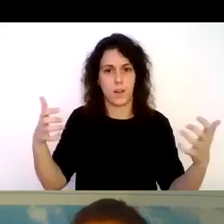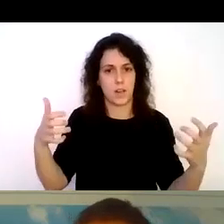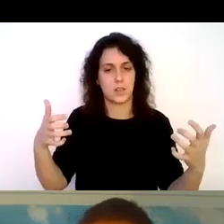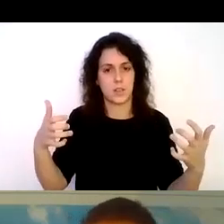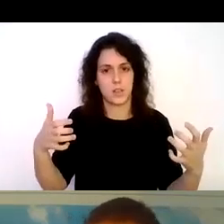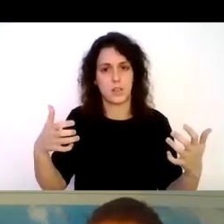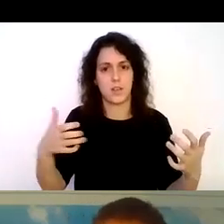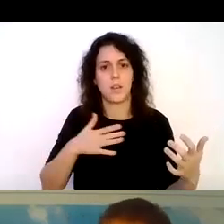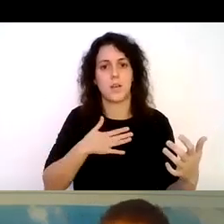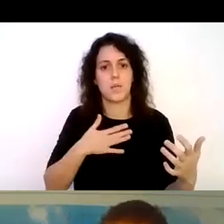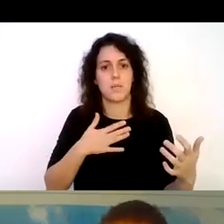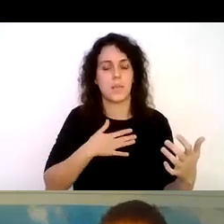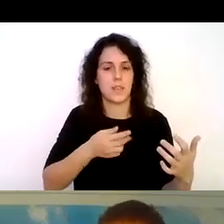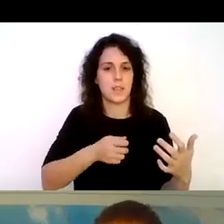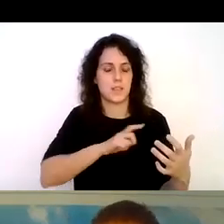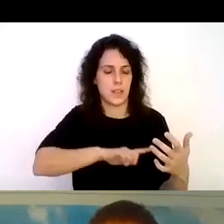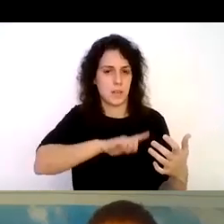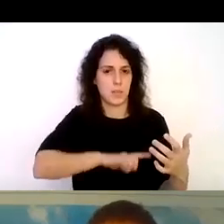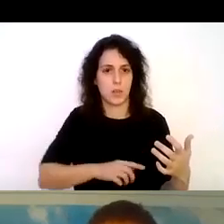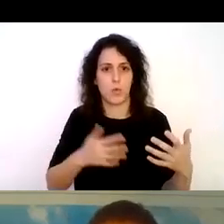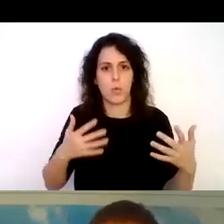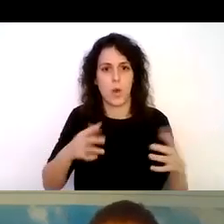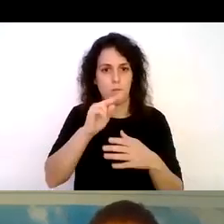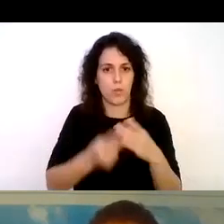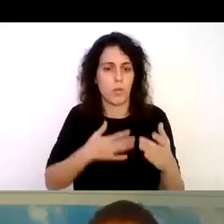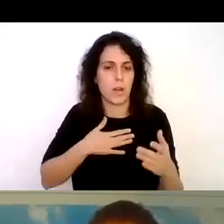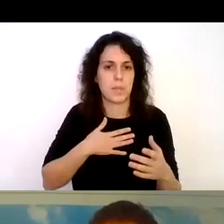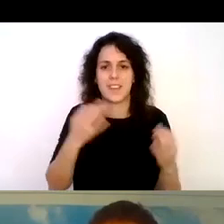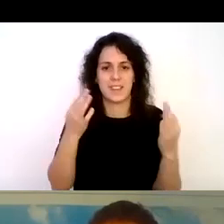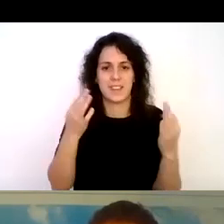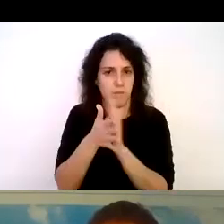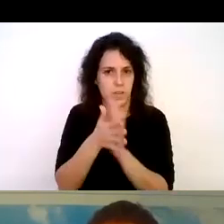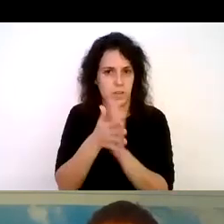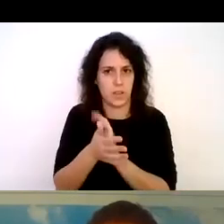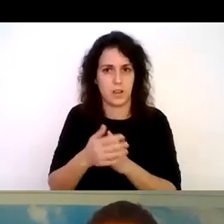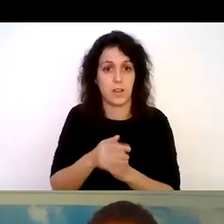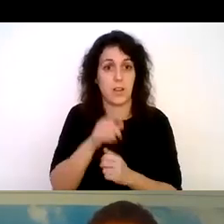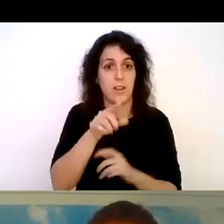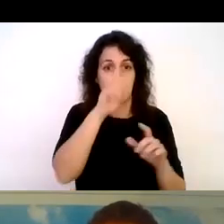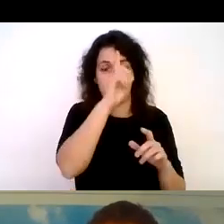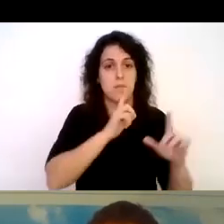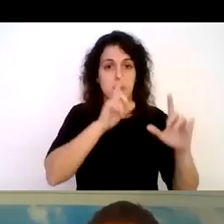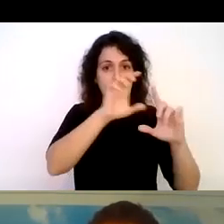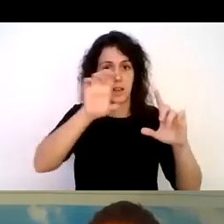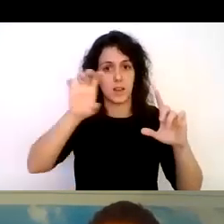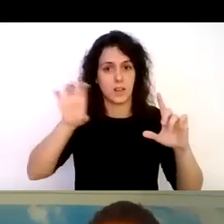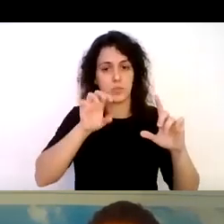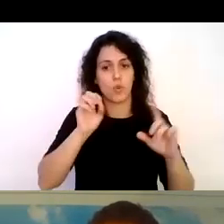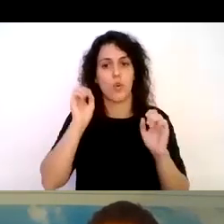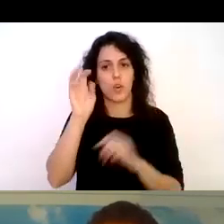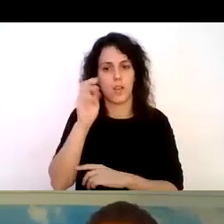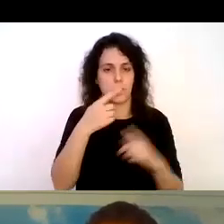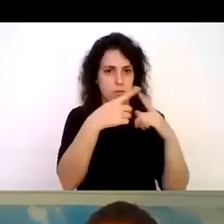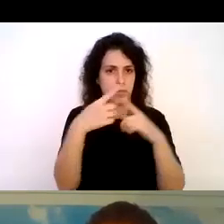describo lo que siento que es el buceo para mí aquí rápidamente imágenes de diferentes jornadas en Colombia